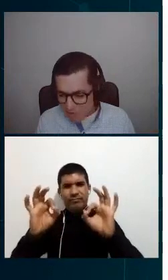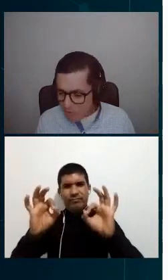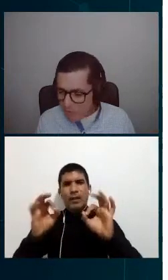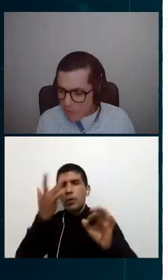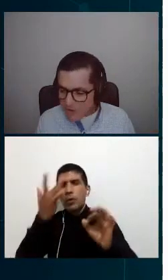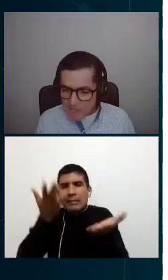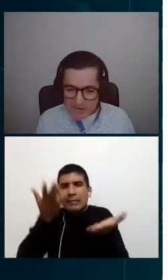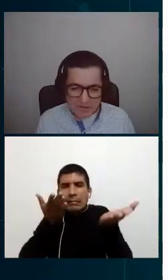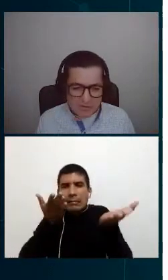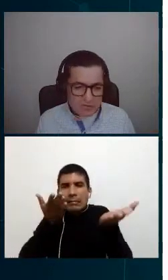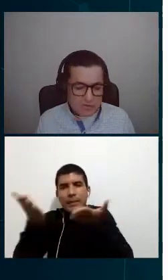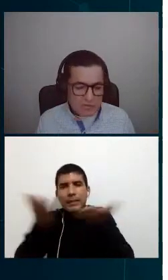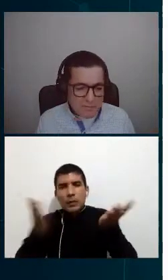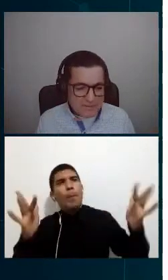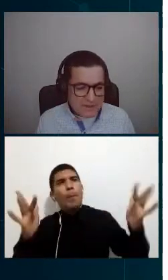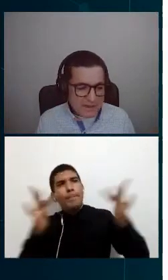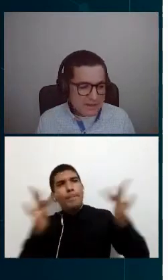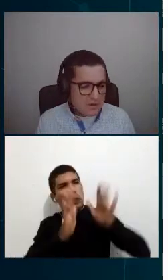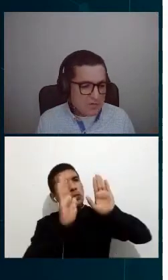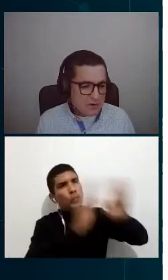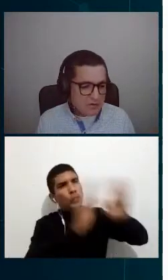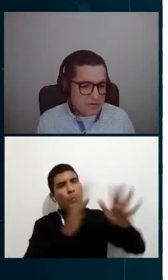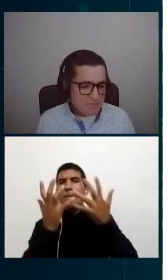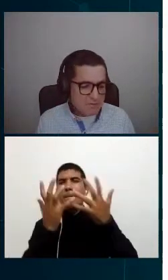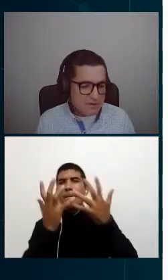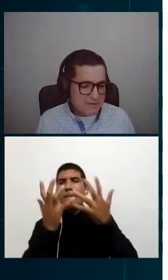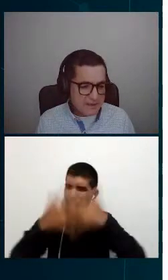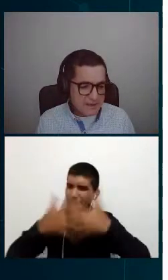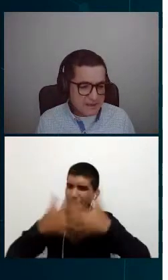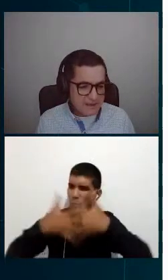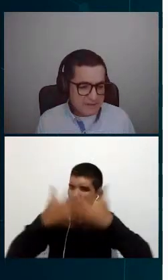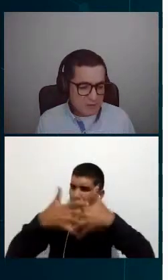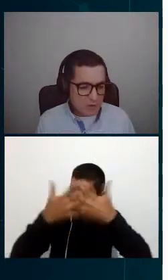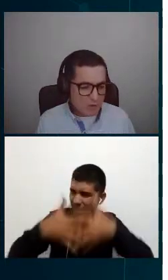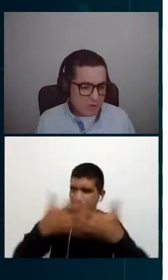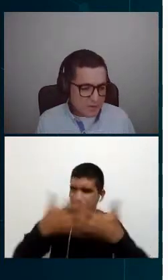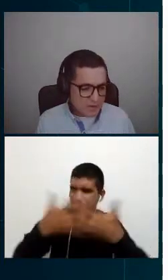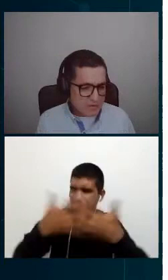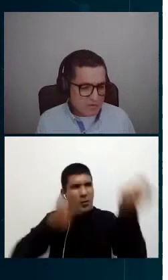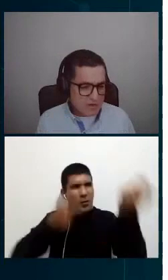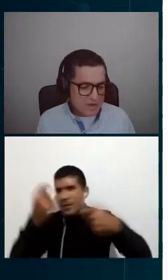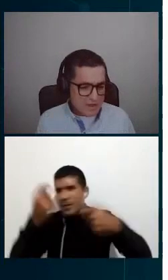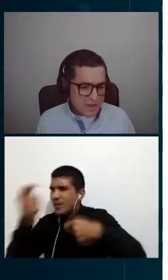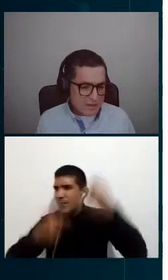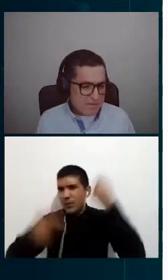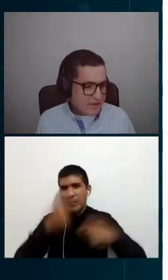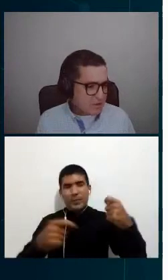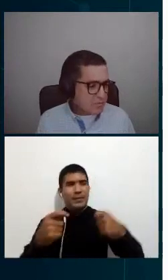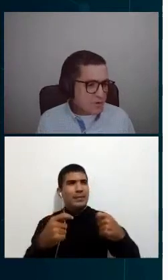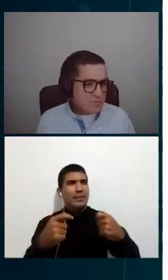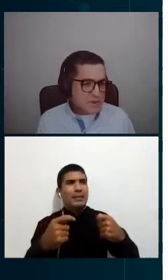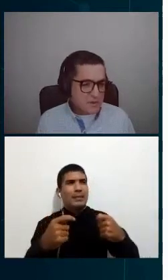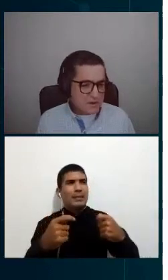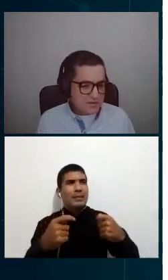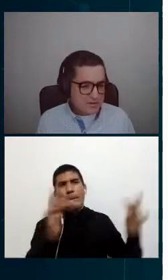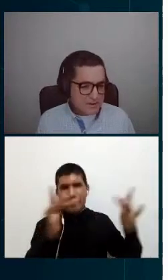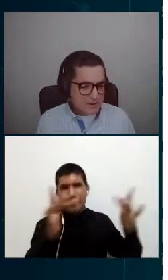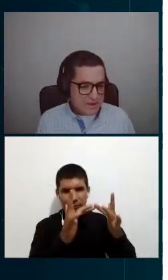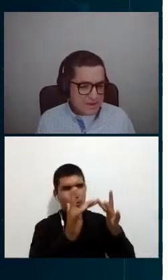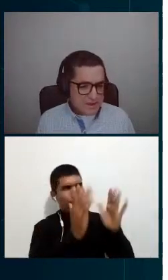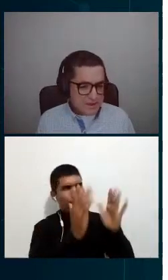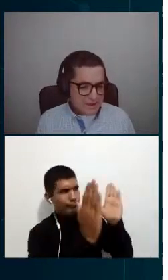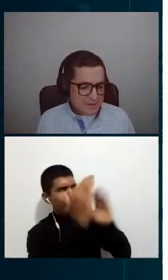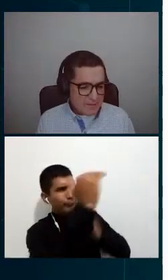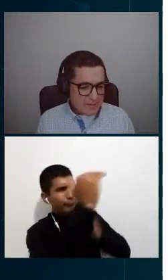Algo que fue sumamente crítico fue los tiempos de entrega de todos los suministros, empezando por los medidores